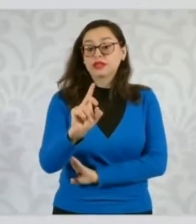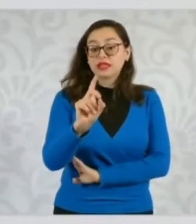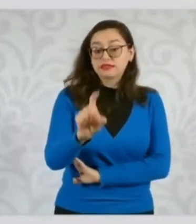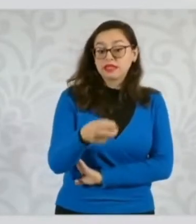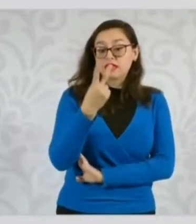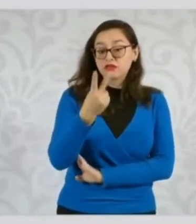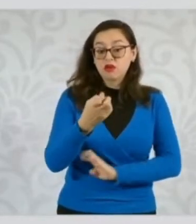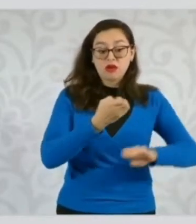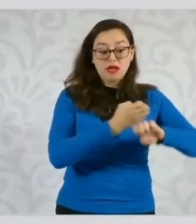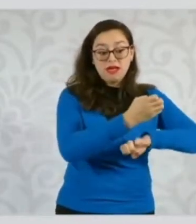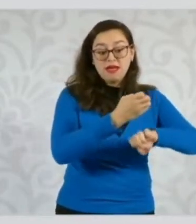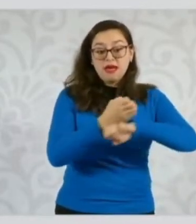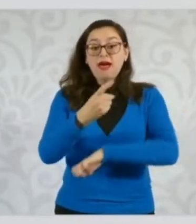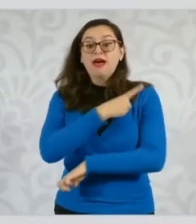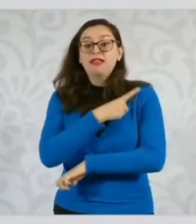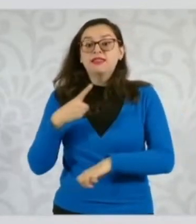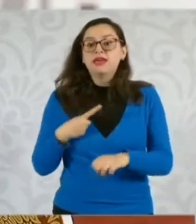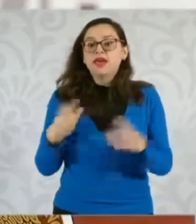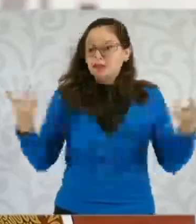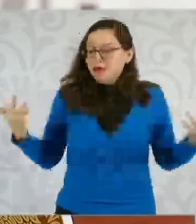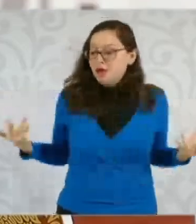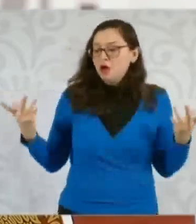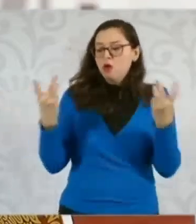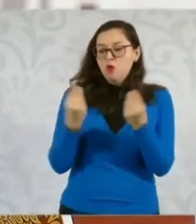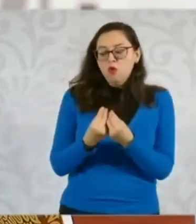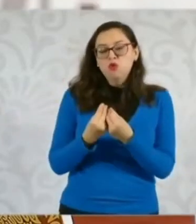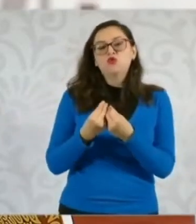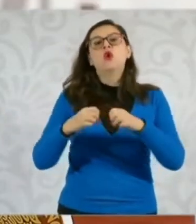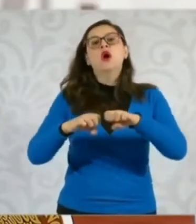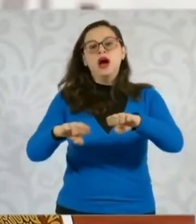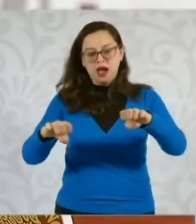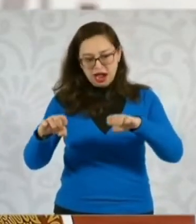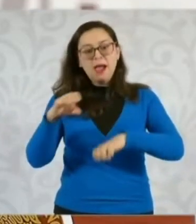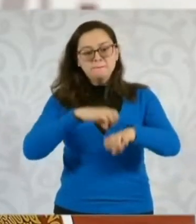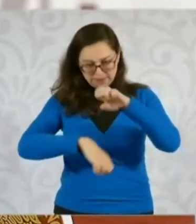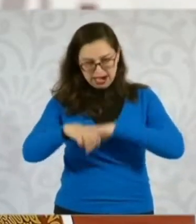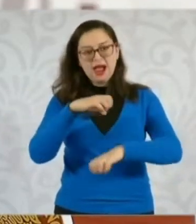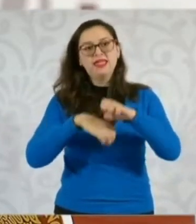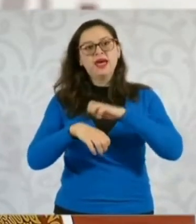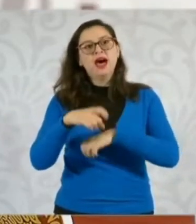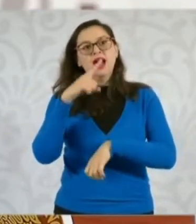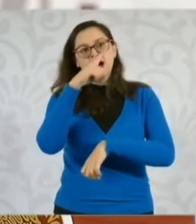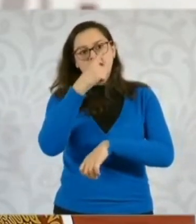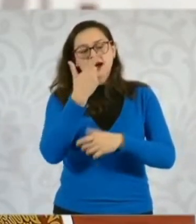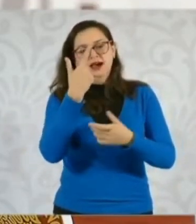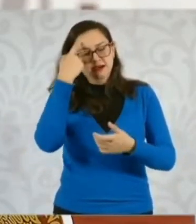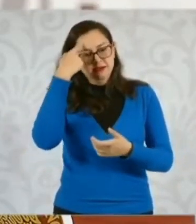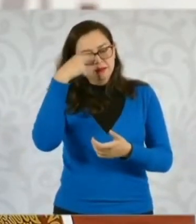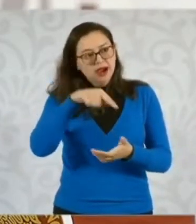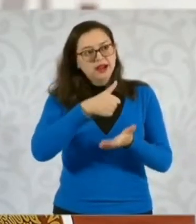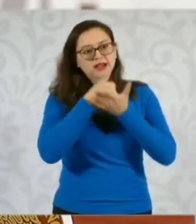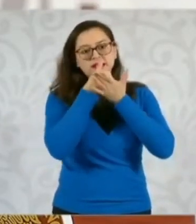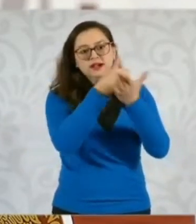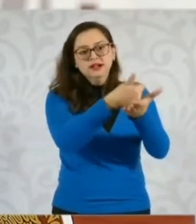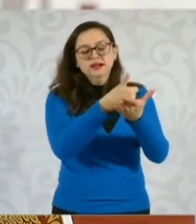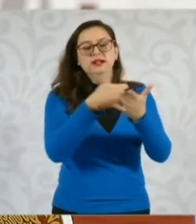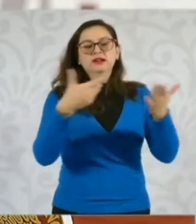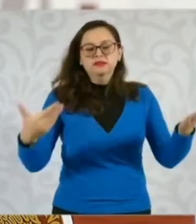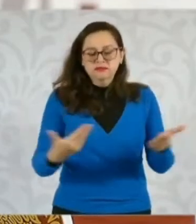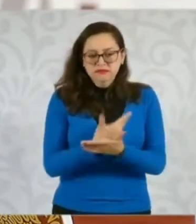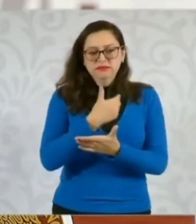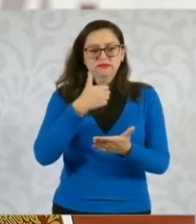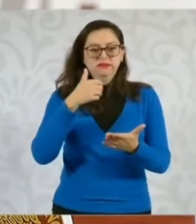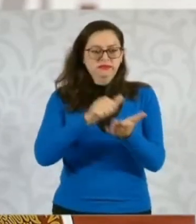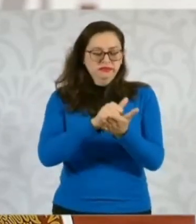entidades de la República con el sistema consular para poder facilitar la expedición de actas de nacimiento,